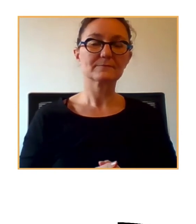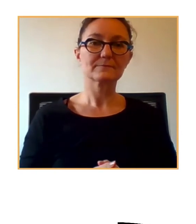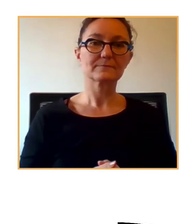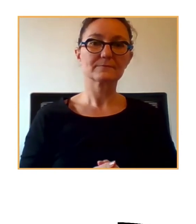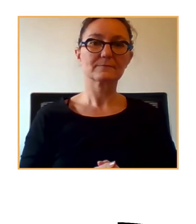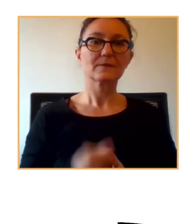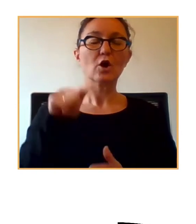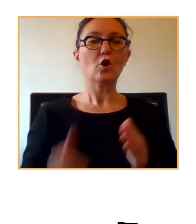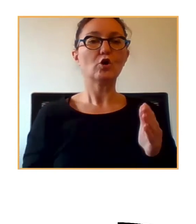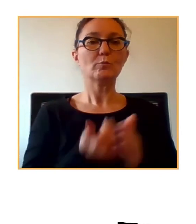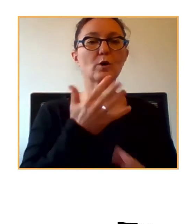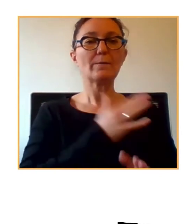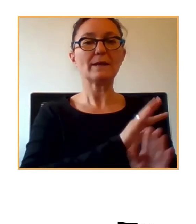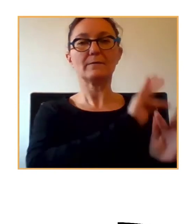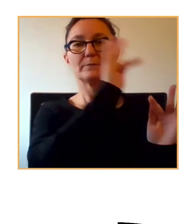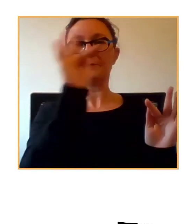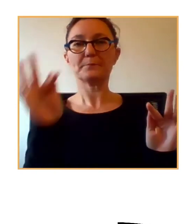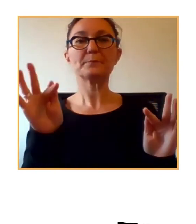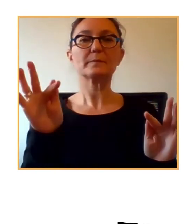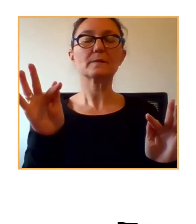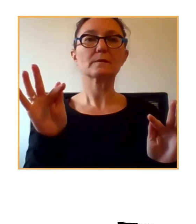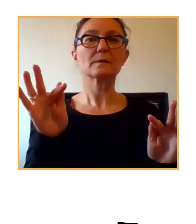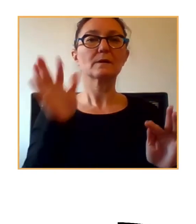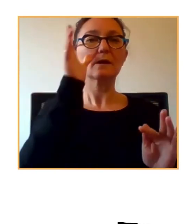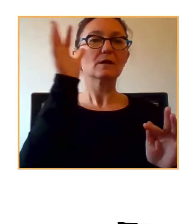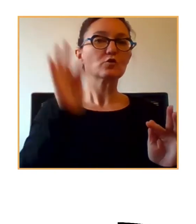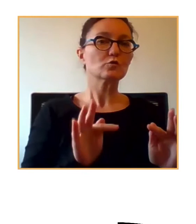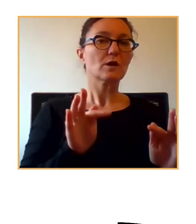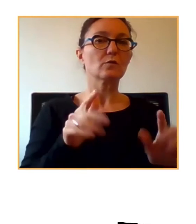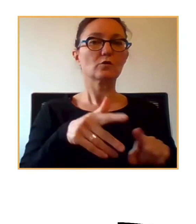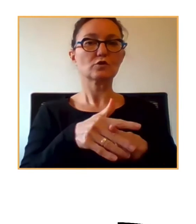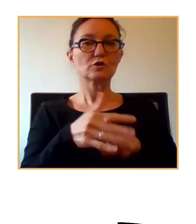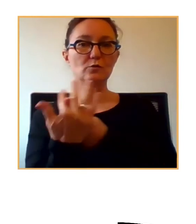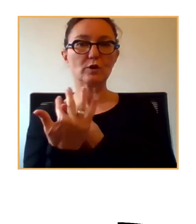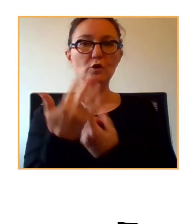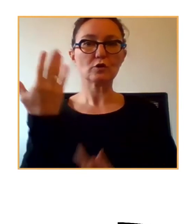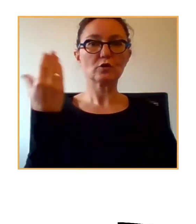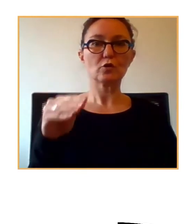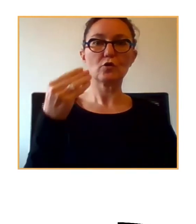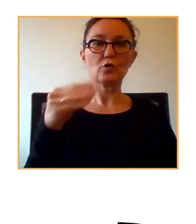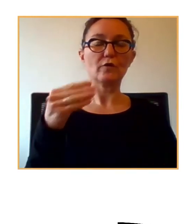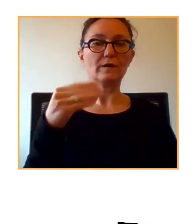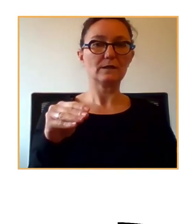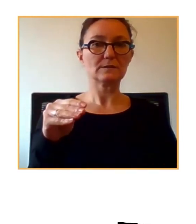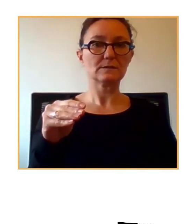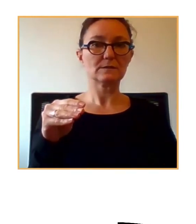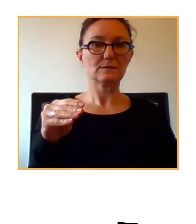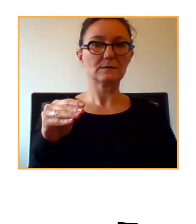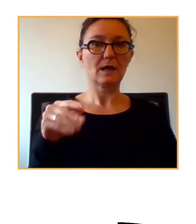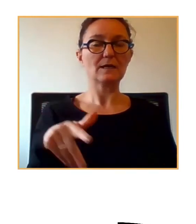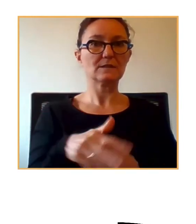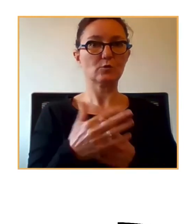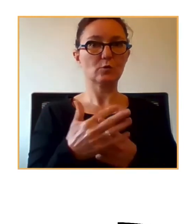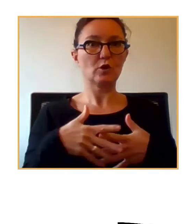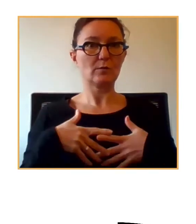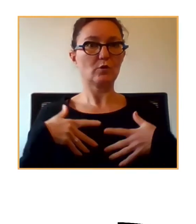mañana hemos estado viendo un panorama de la situación de los jóvenes en relación a su estado emocional en